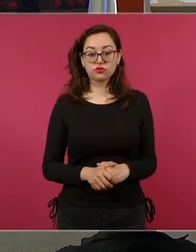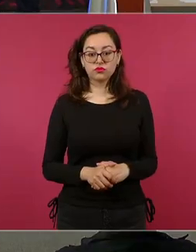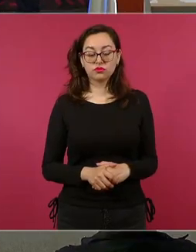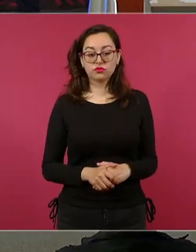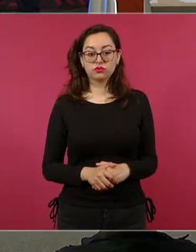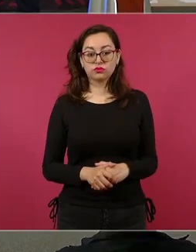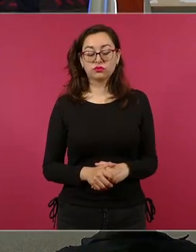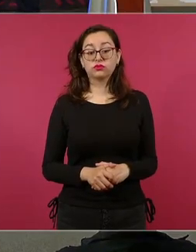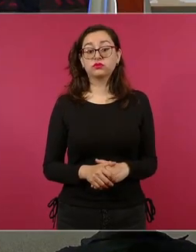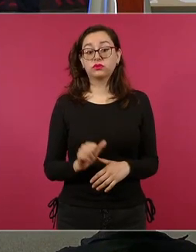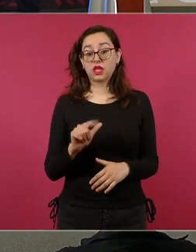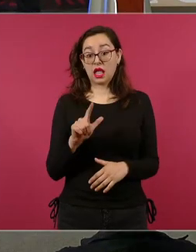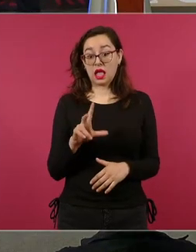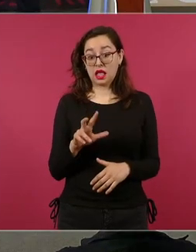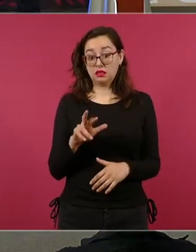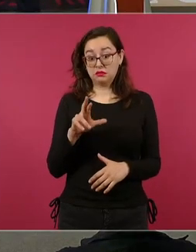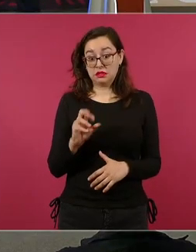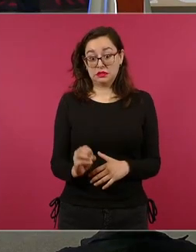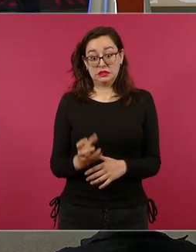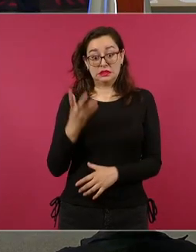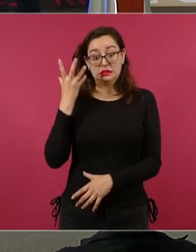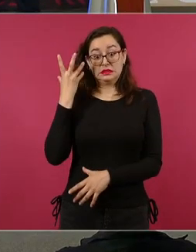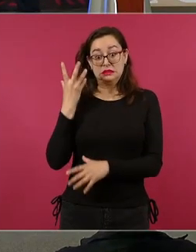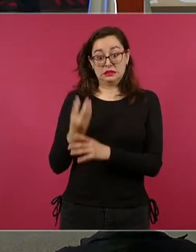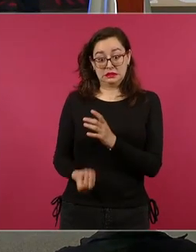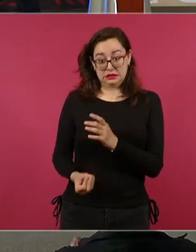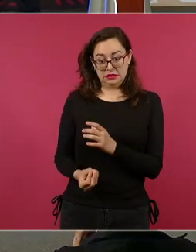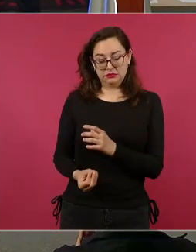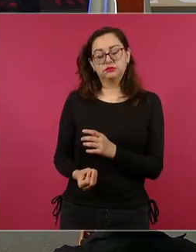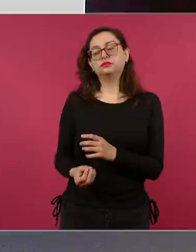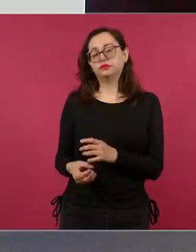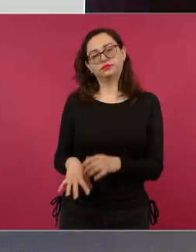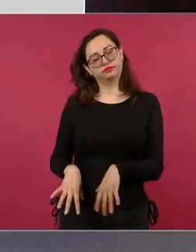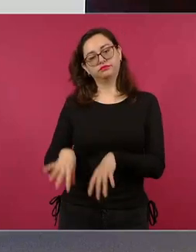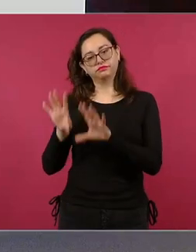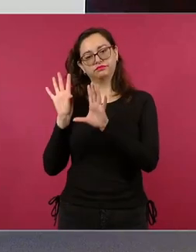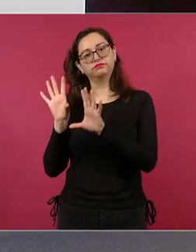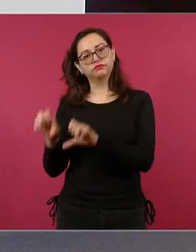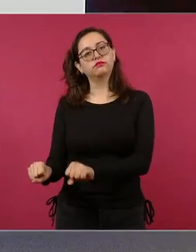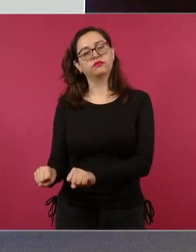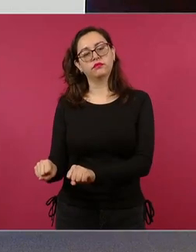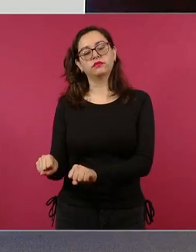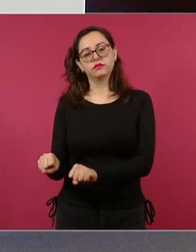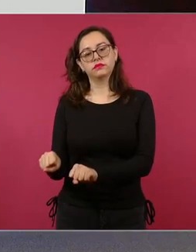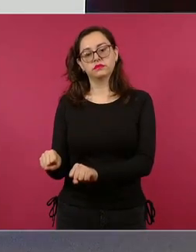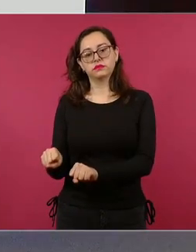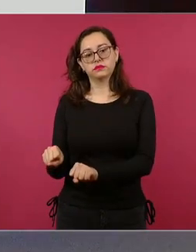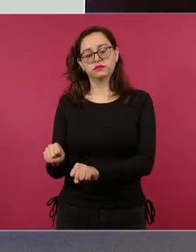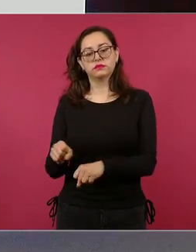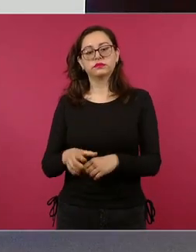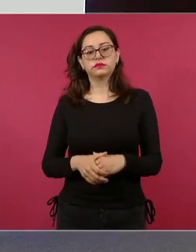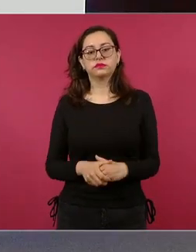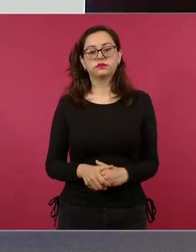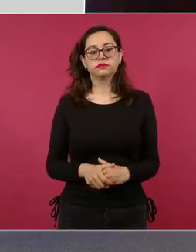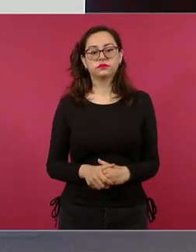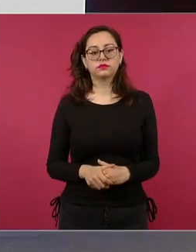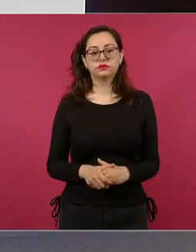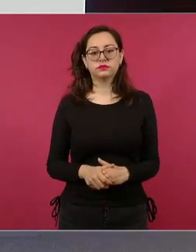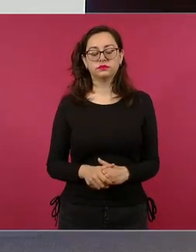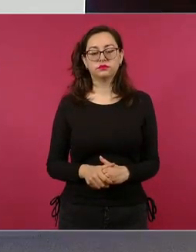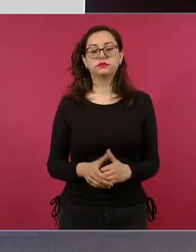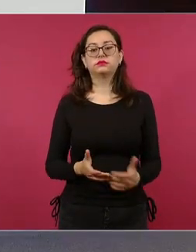Álvaro huyó hacia Huitzilac, Morelos, donde fue detenido precisamente por eso, con el apoyo de la Fiscalía del Estado de Morelos. Adelante.